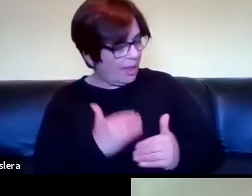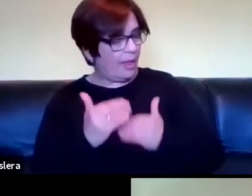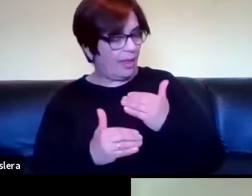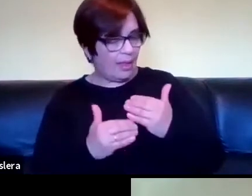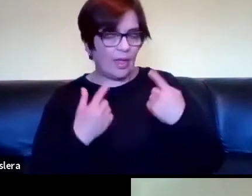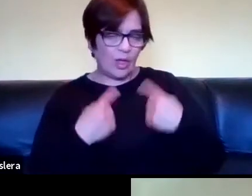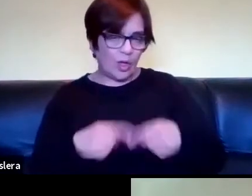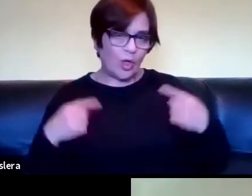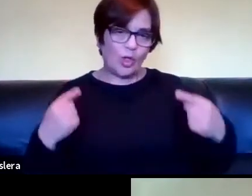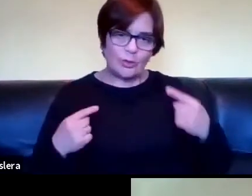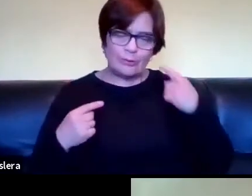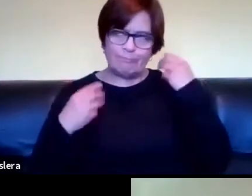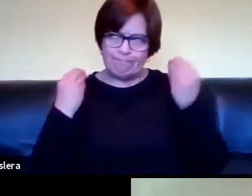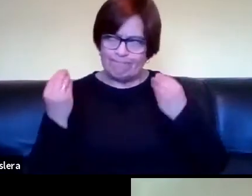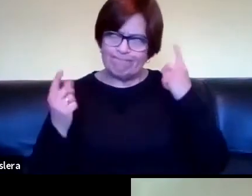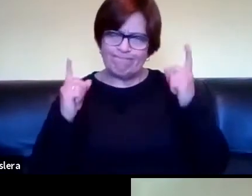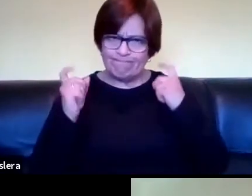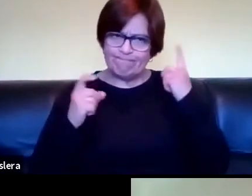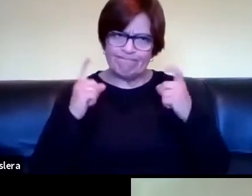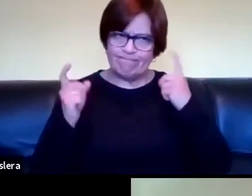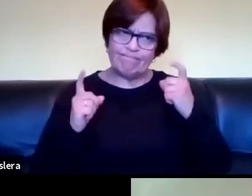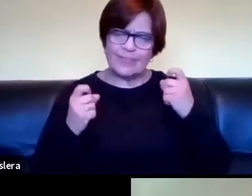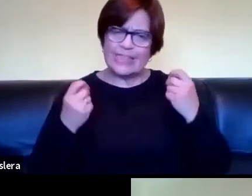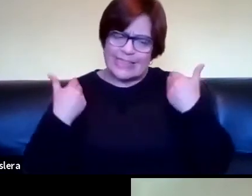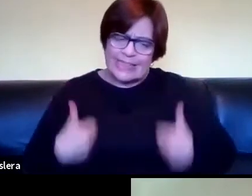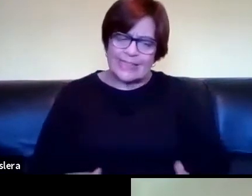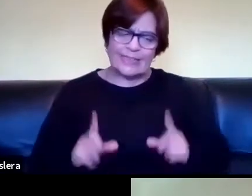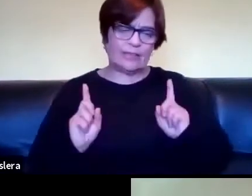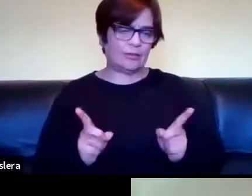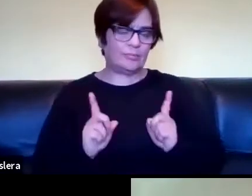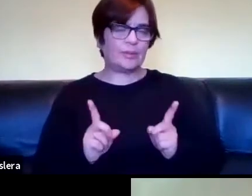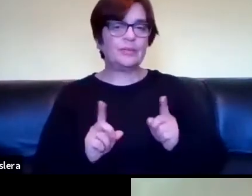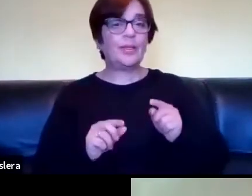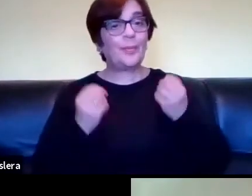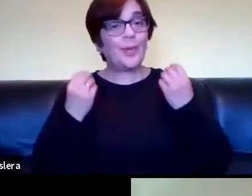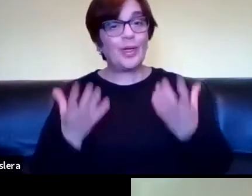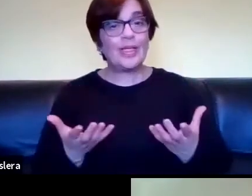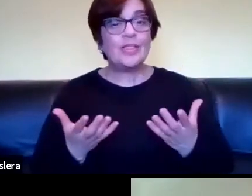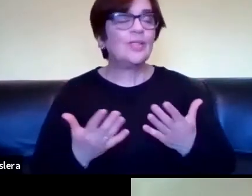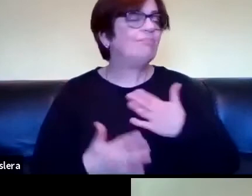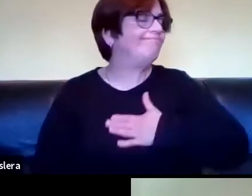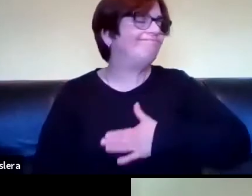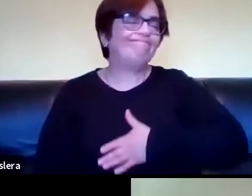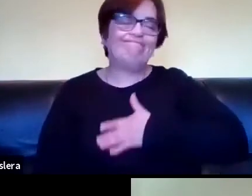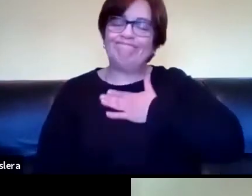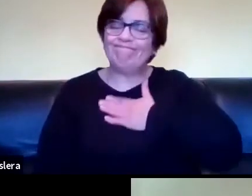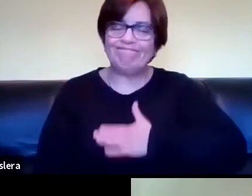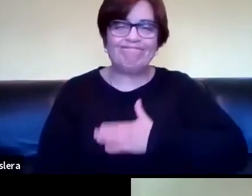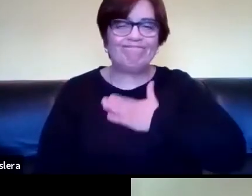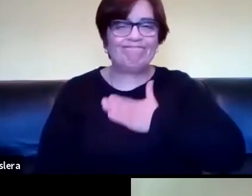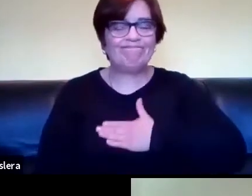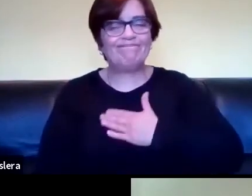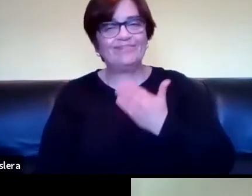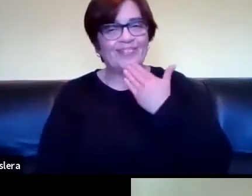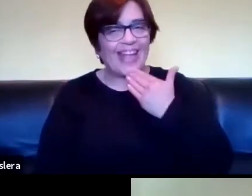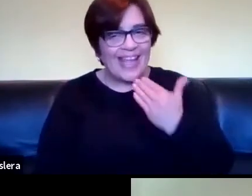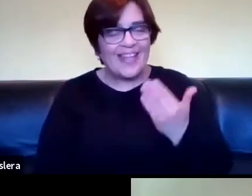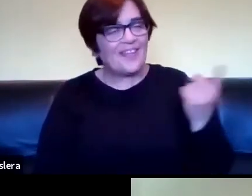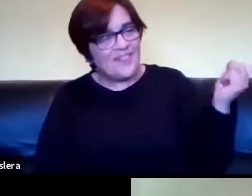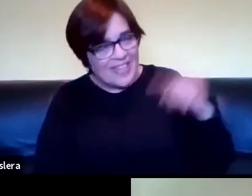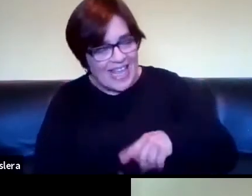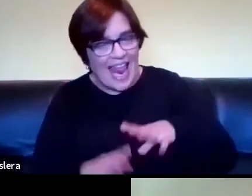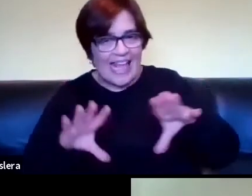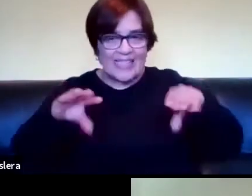que nos inquietan y desde qué lugar también lo hacen por eso bueno un placer Leonardo que hayas aceptado nuestra